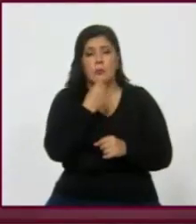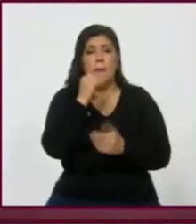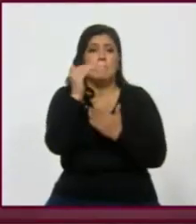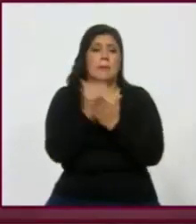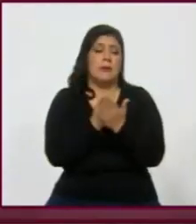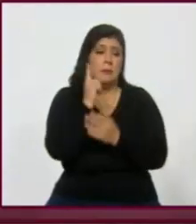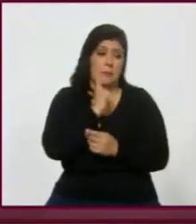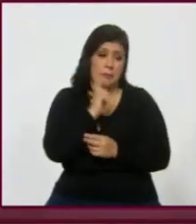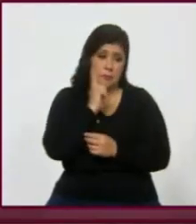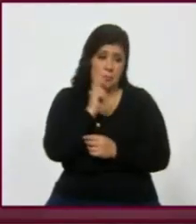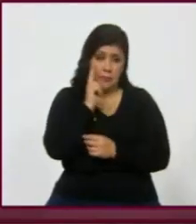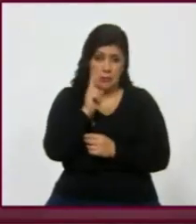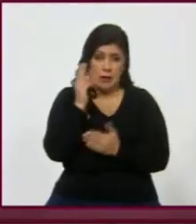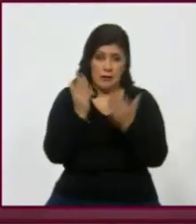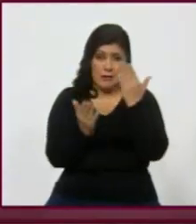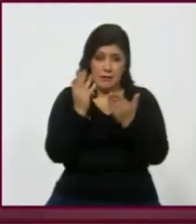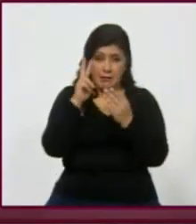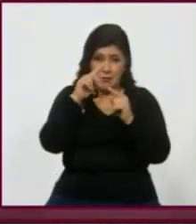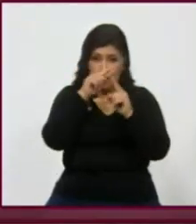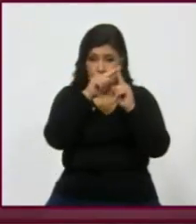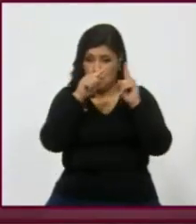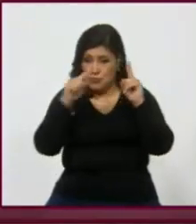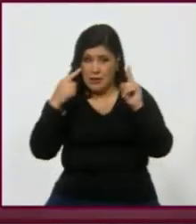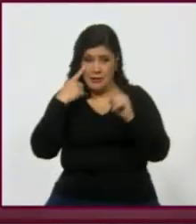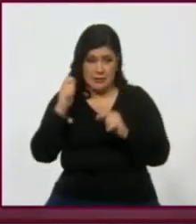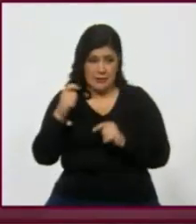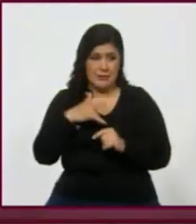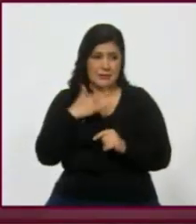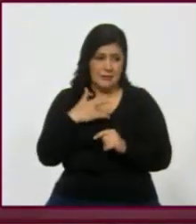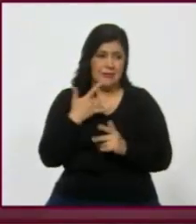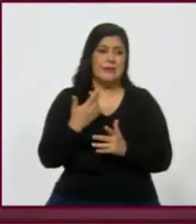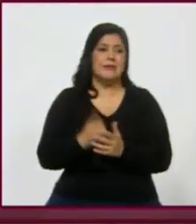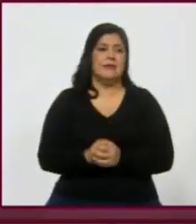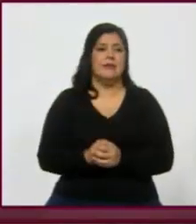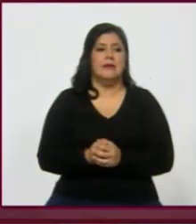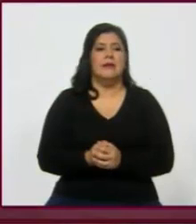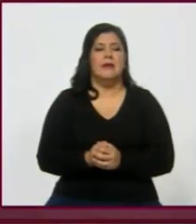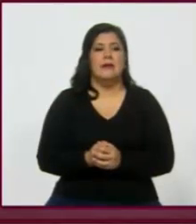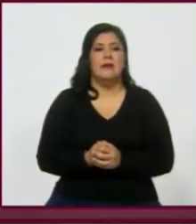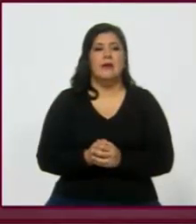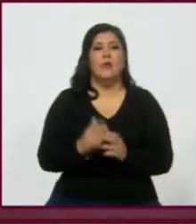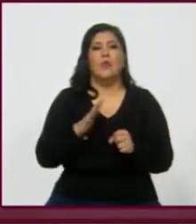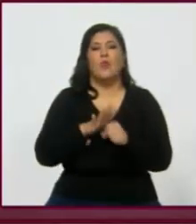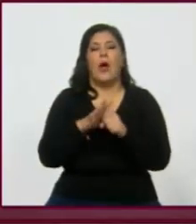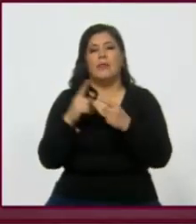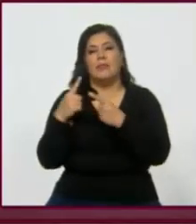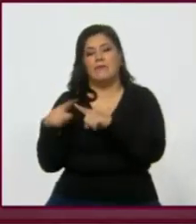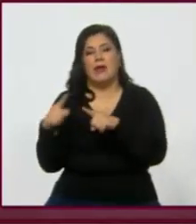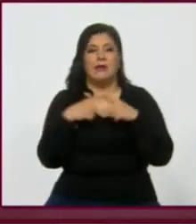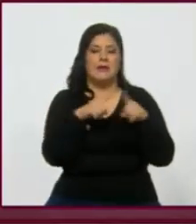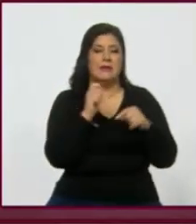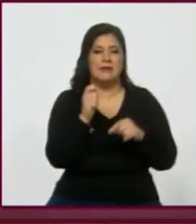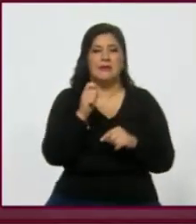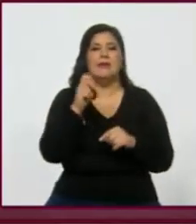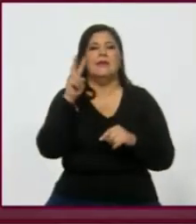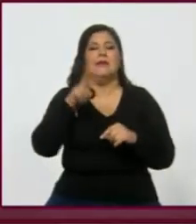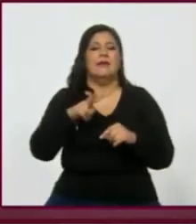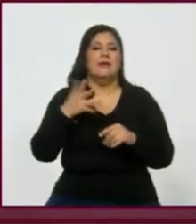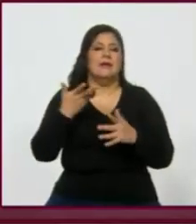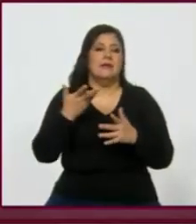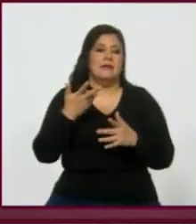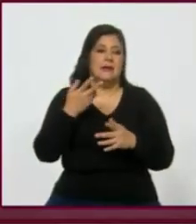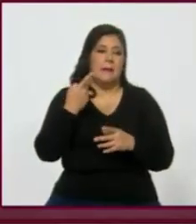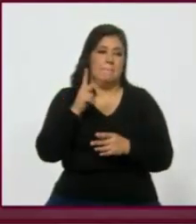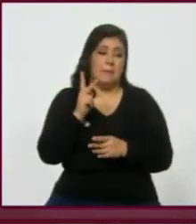que no es pequeño, ¿no? Ahí podemos decir cuál fue, digamos, de qué tamaño fue el diferencial, pero es